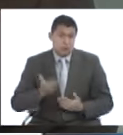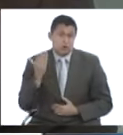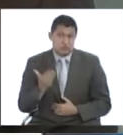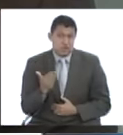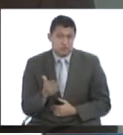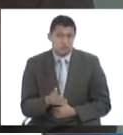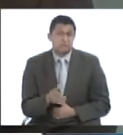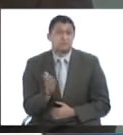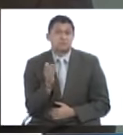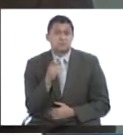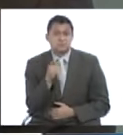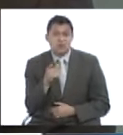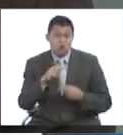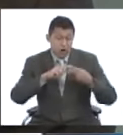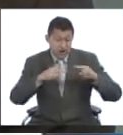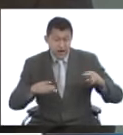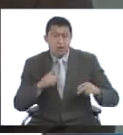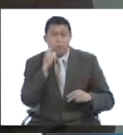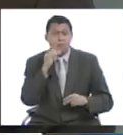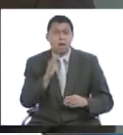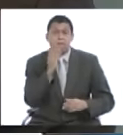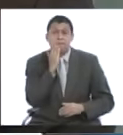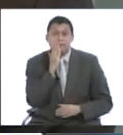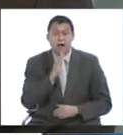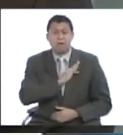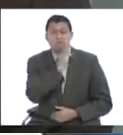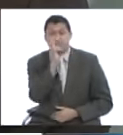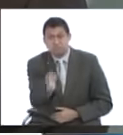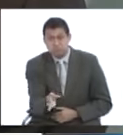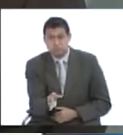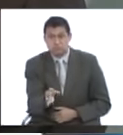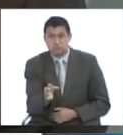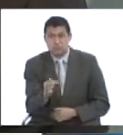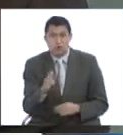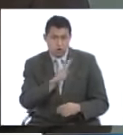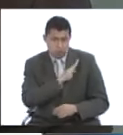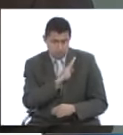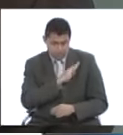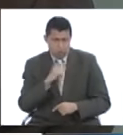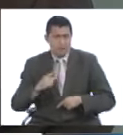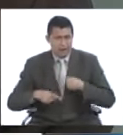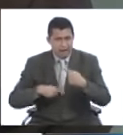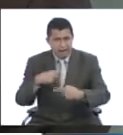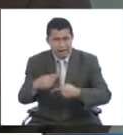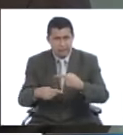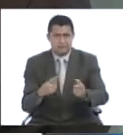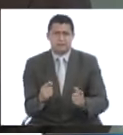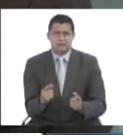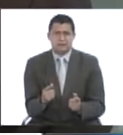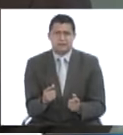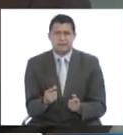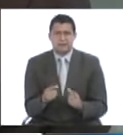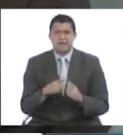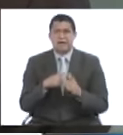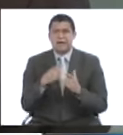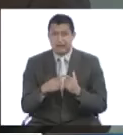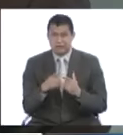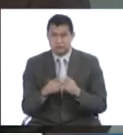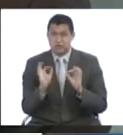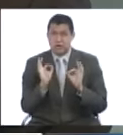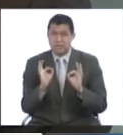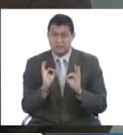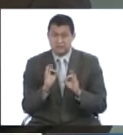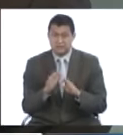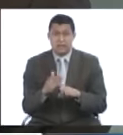influenciada por los genes que nos heredan nuestros padres, nuestra mamá, nuestra papá, nuestra propia herencia. Cuando hablamos ya entonces específicamente de la